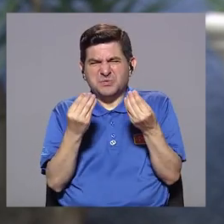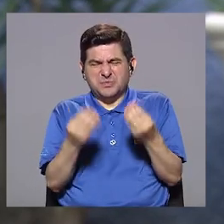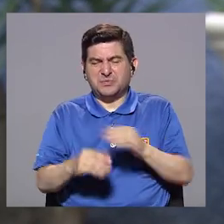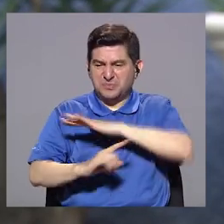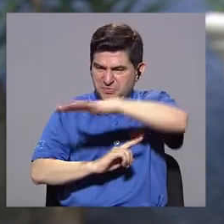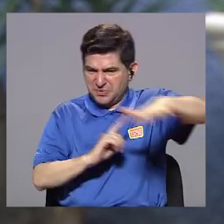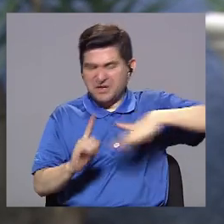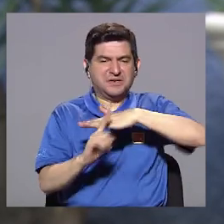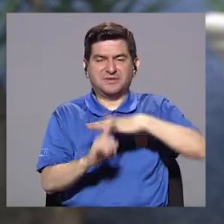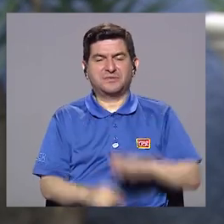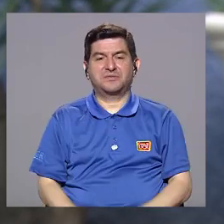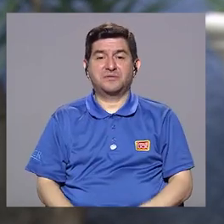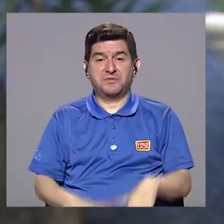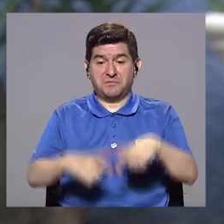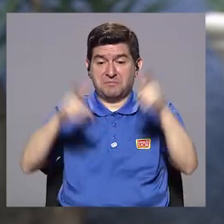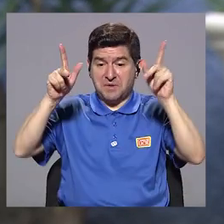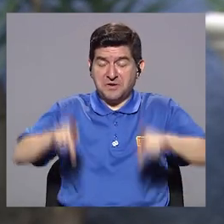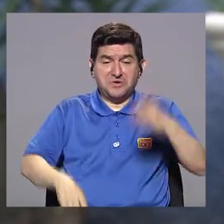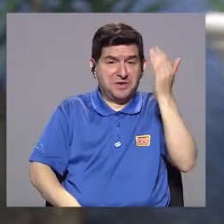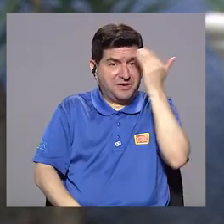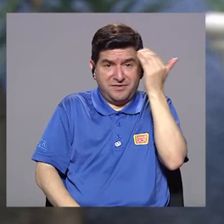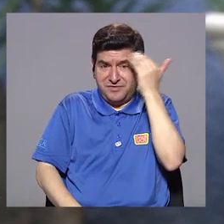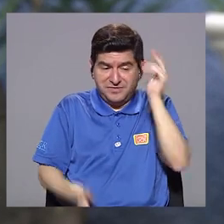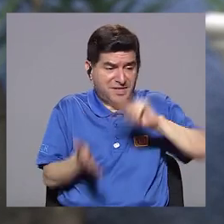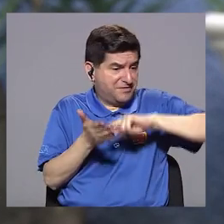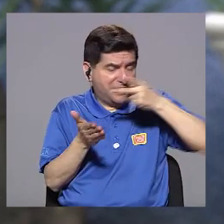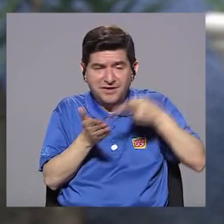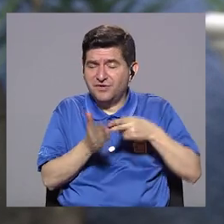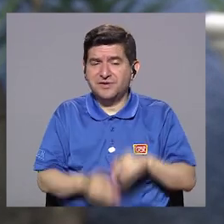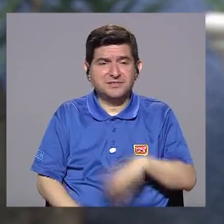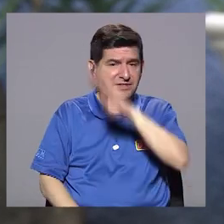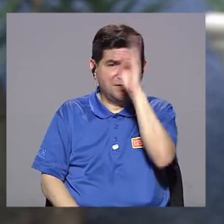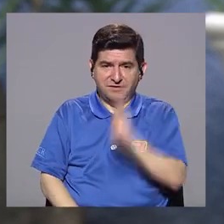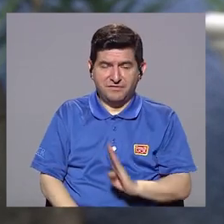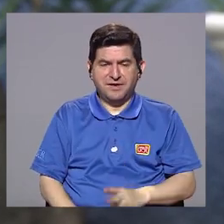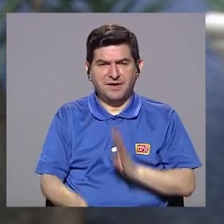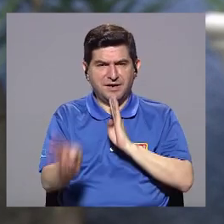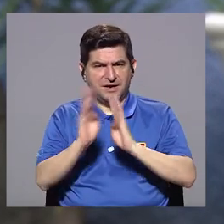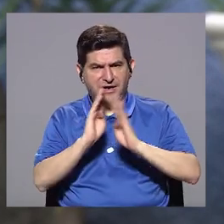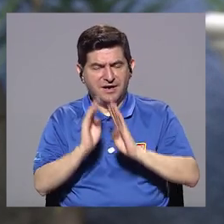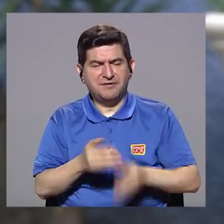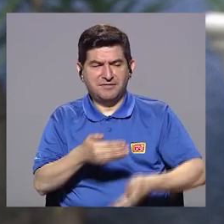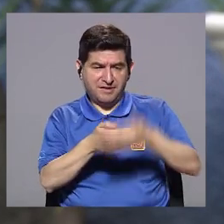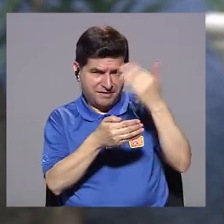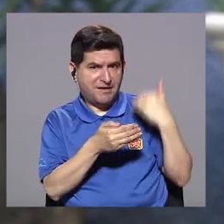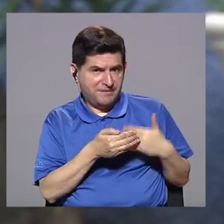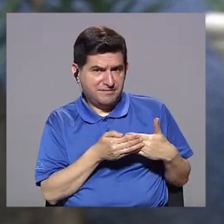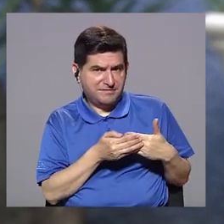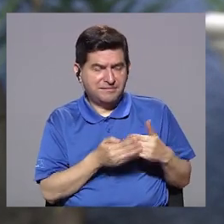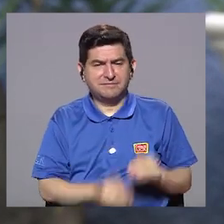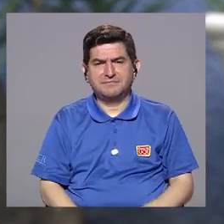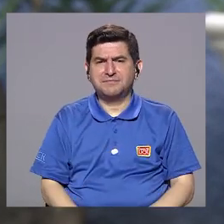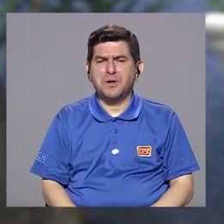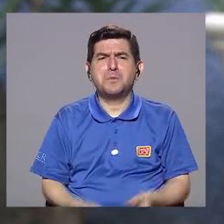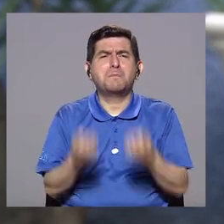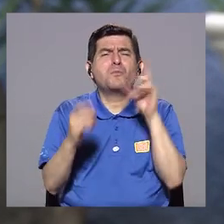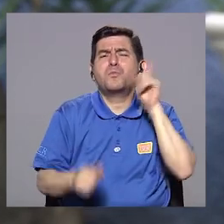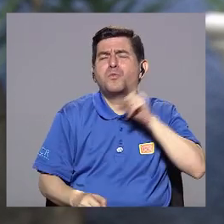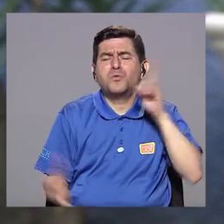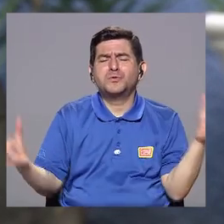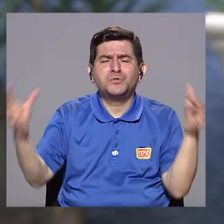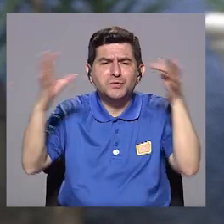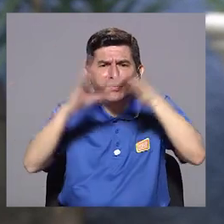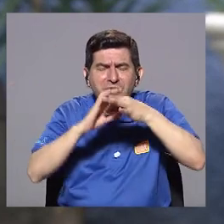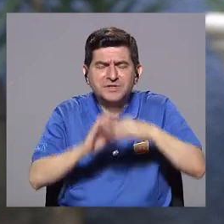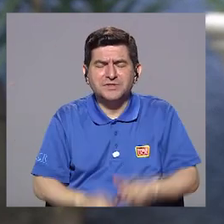por el entorno. Porque la mayoría de las personas no conocen lo que es la bipolaridad. Tal como hablábamos hace un momento, hay muchos mitos con